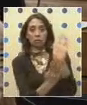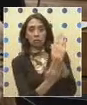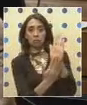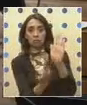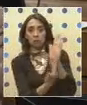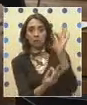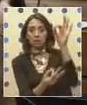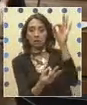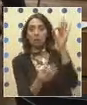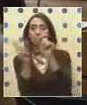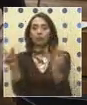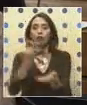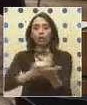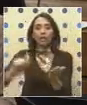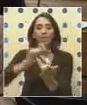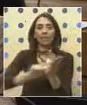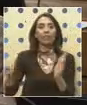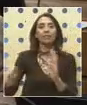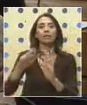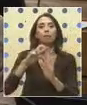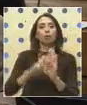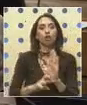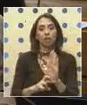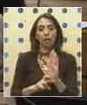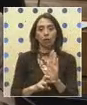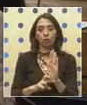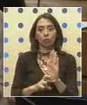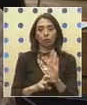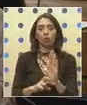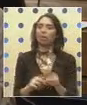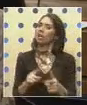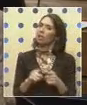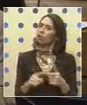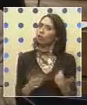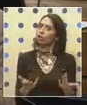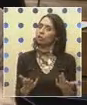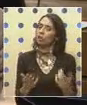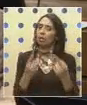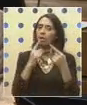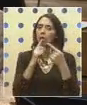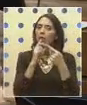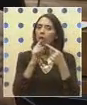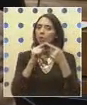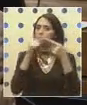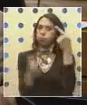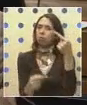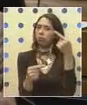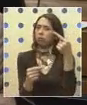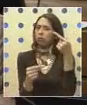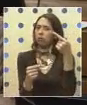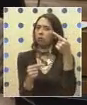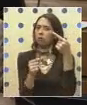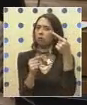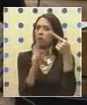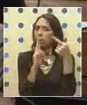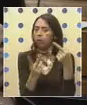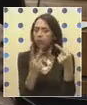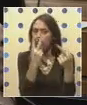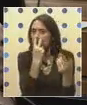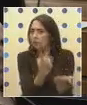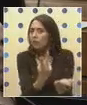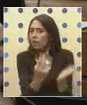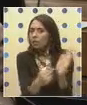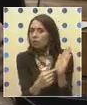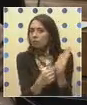precisamente de quienes impulsan este proyecto. Entonces, la contradicción salta a primera